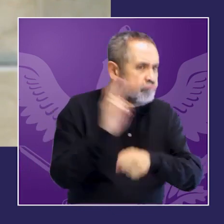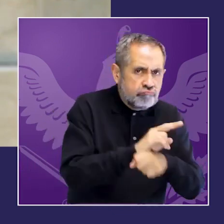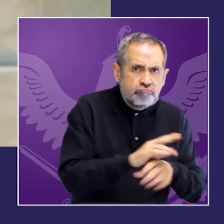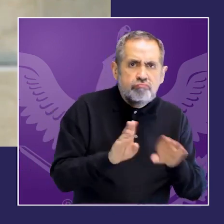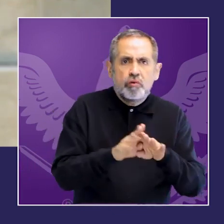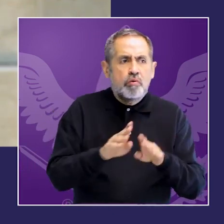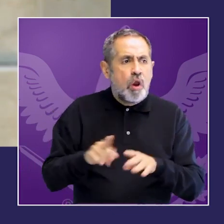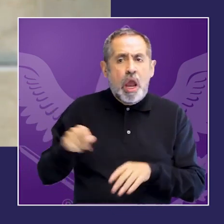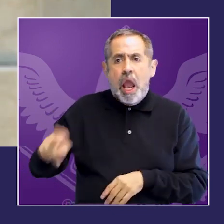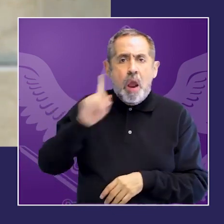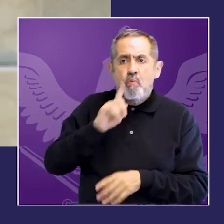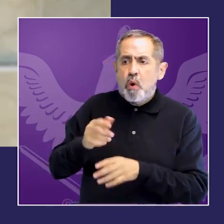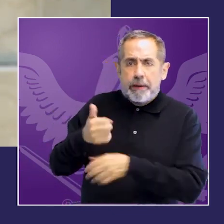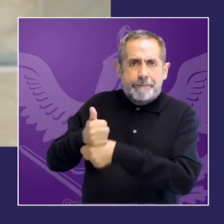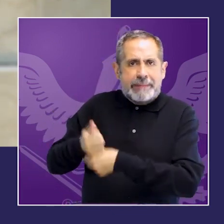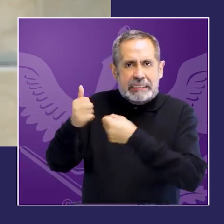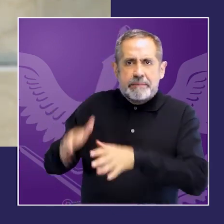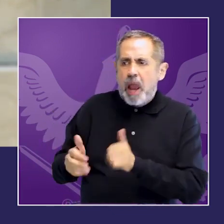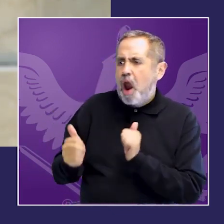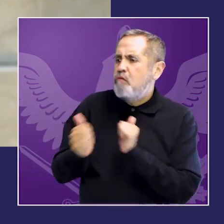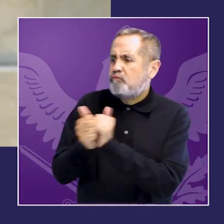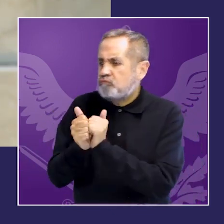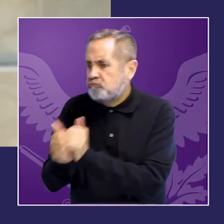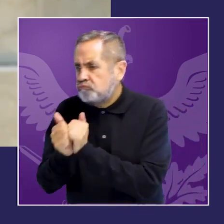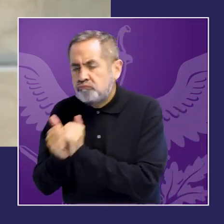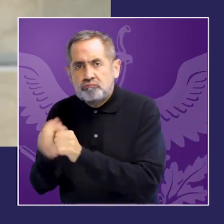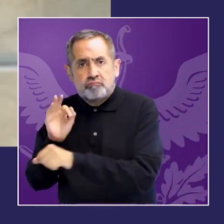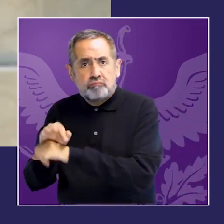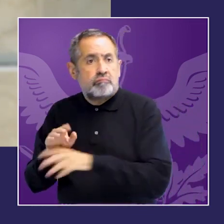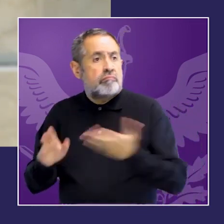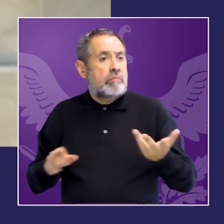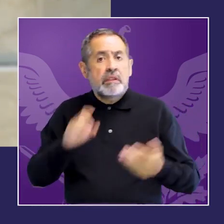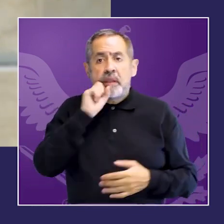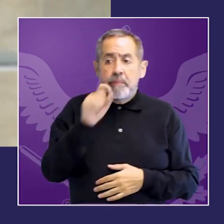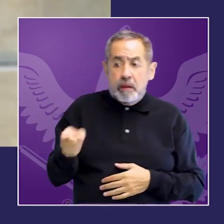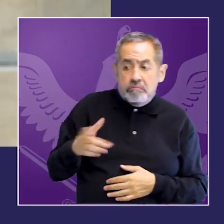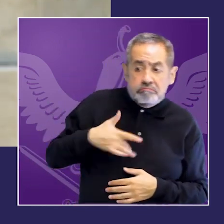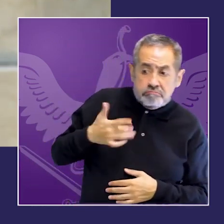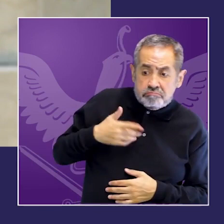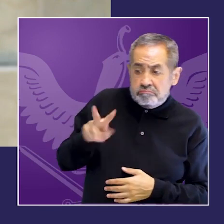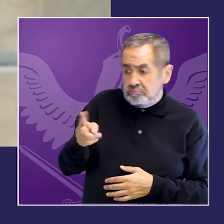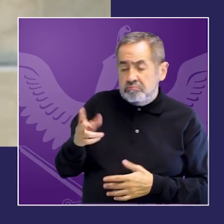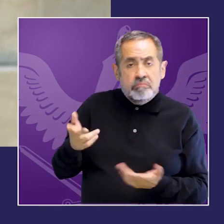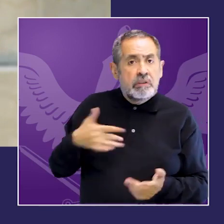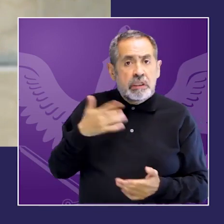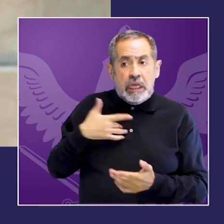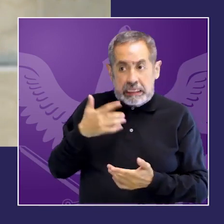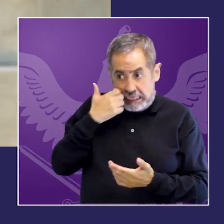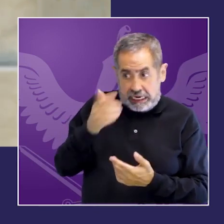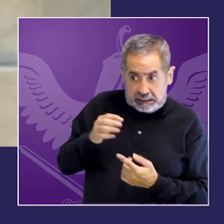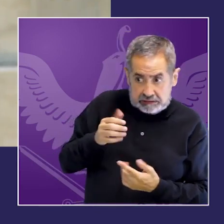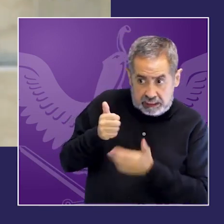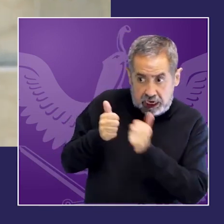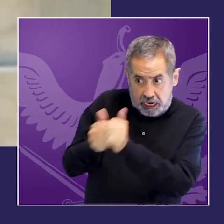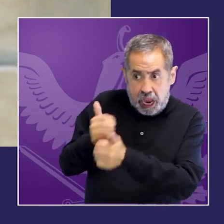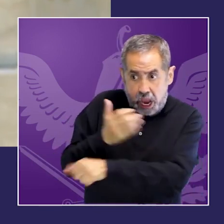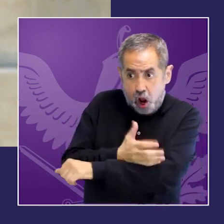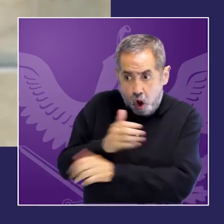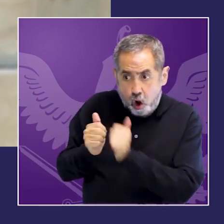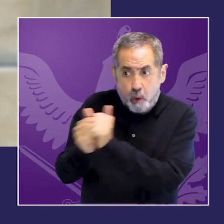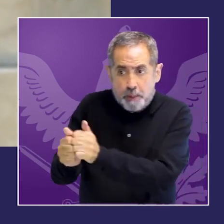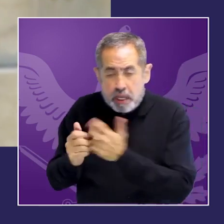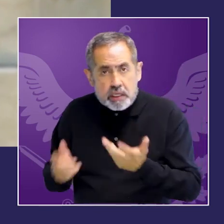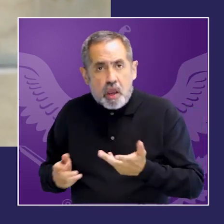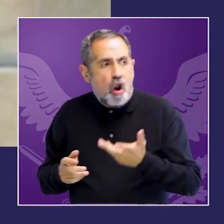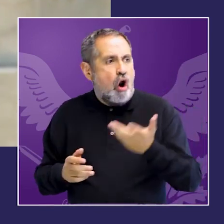generar mecanismos de acompañamiento de la víctima porque también a la víctima se le da la posibilidad de instar la acción